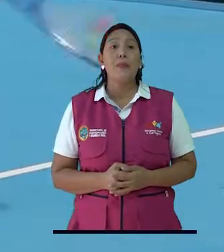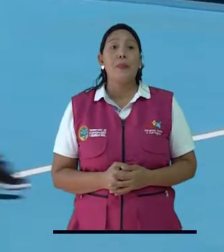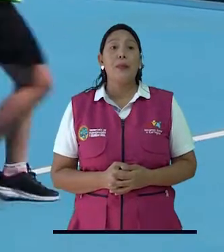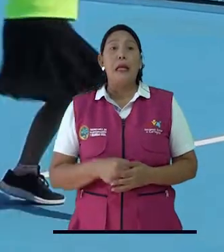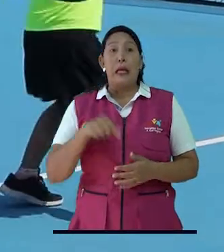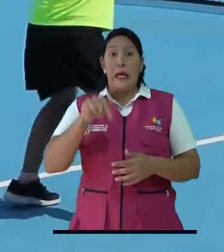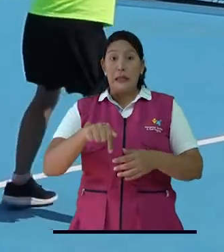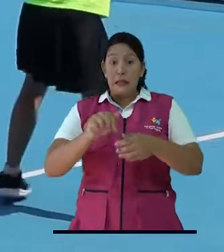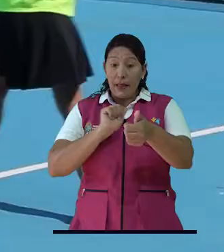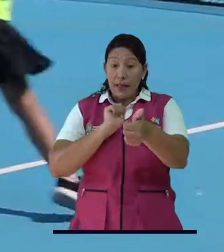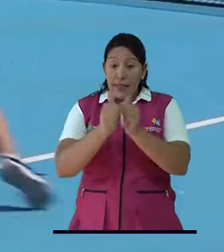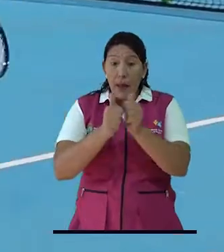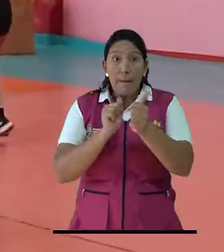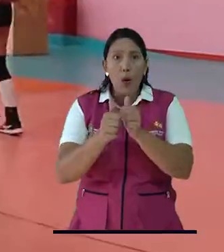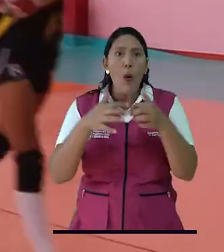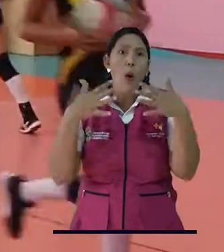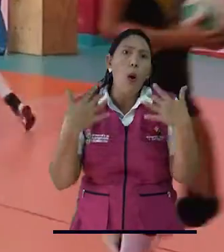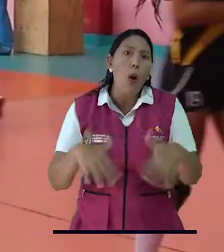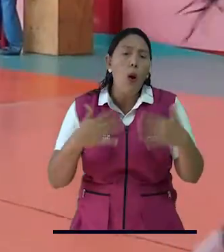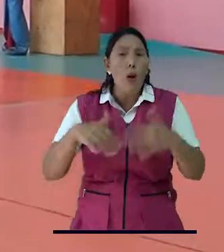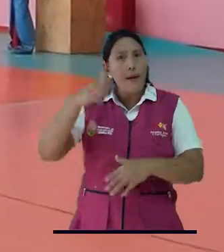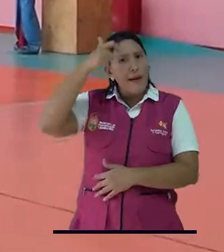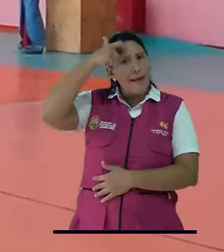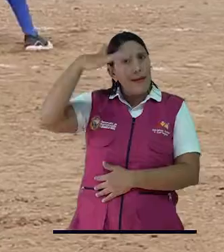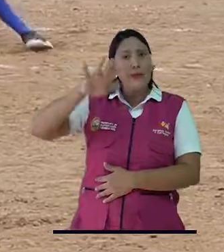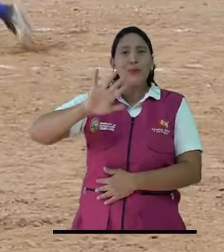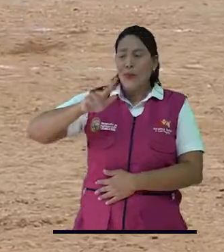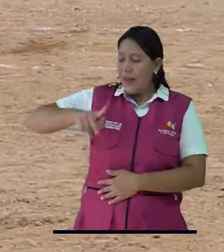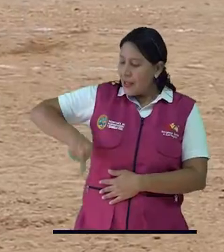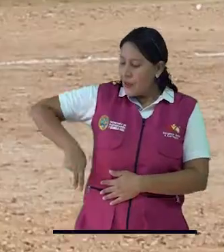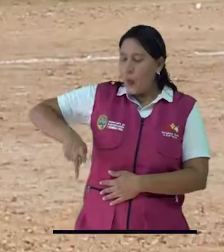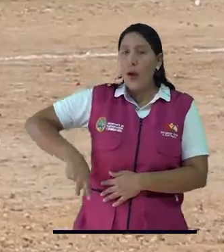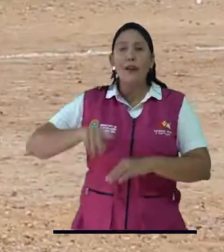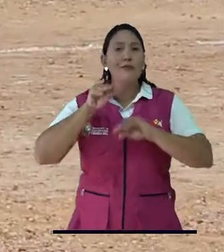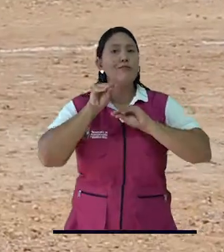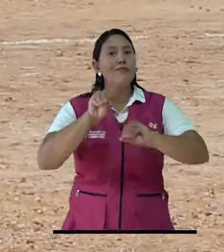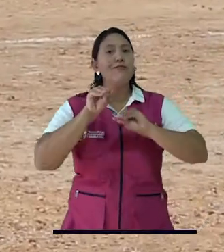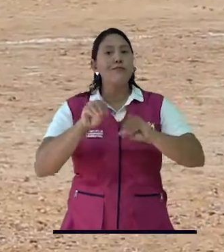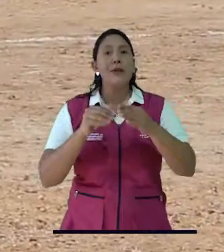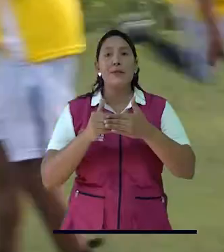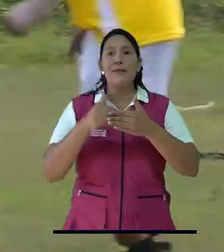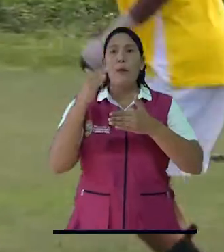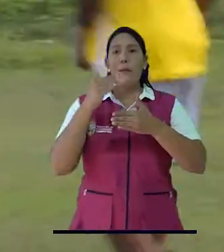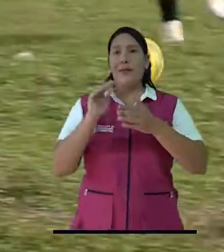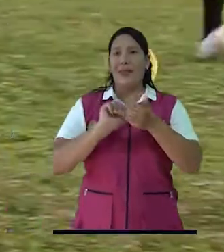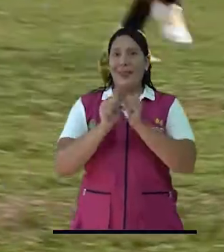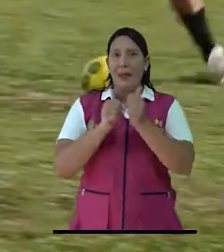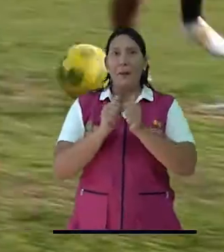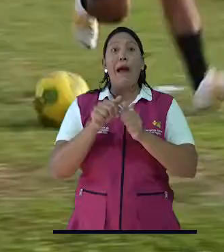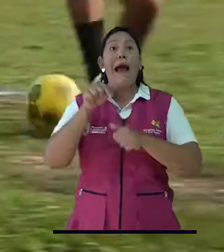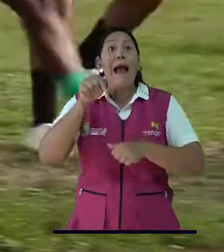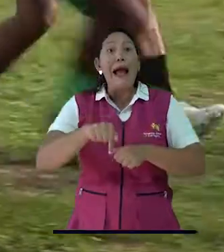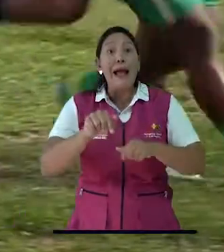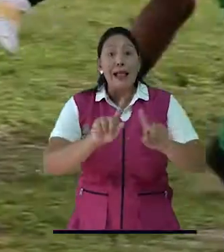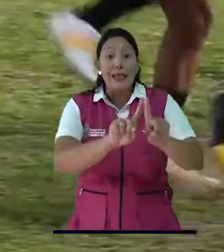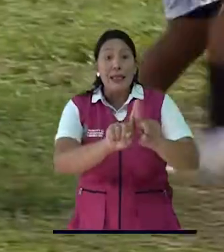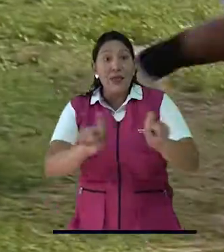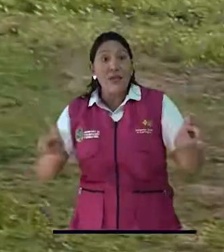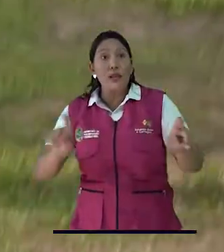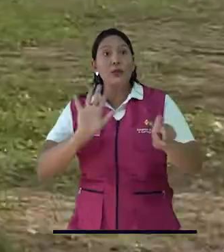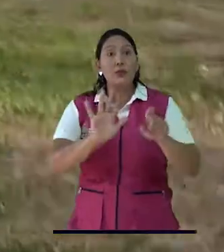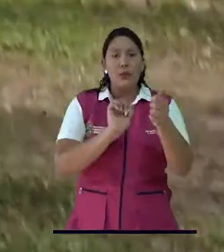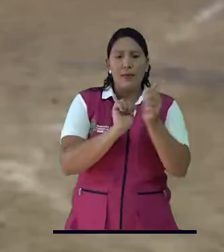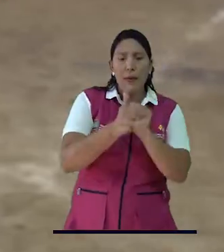En cuanto al deporte en nuestra ciudad, la Escuela de Iniciación y Formación Deportiva, con